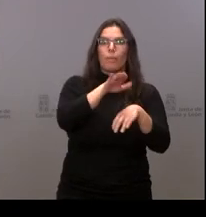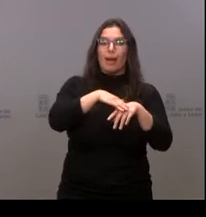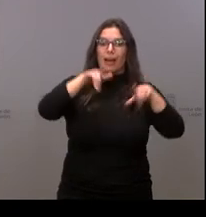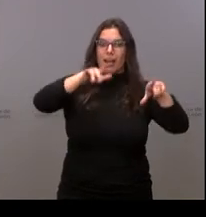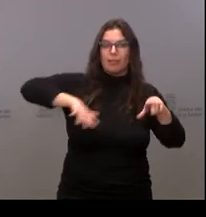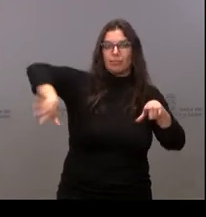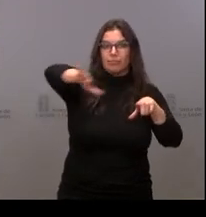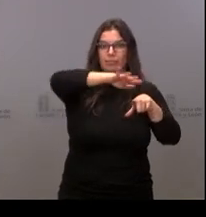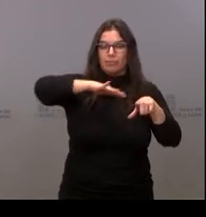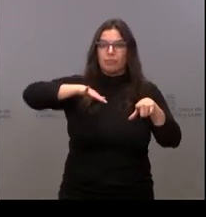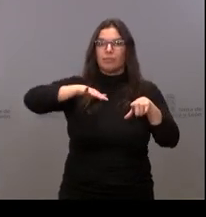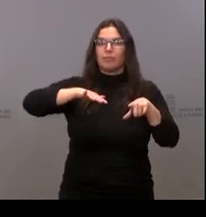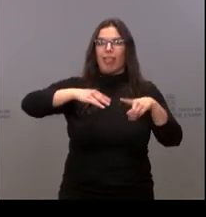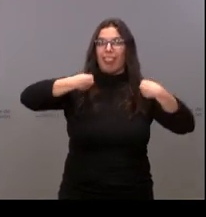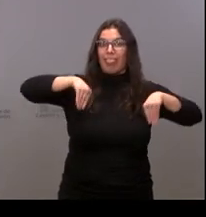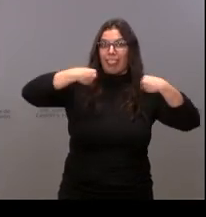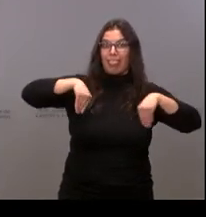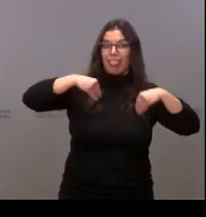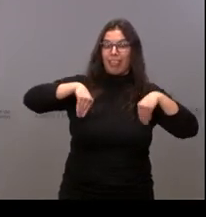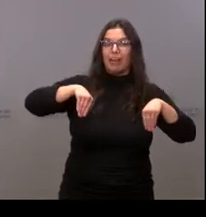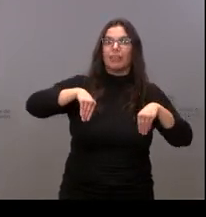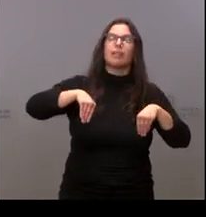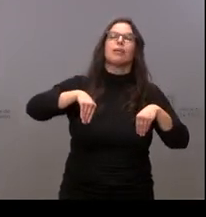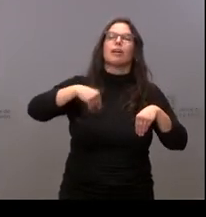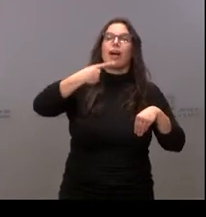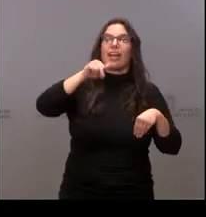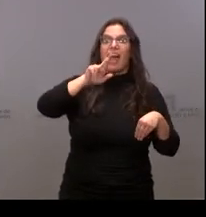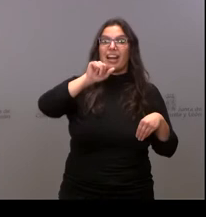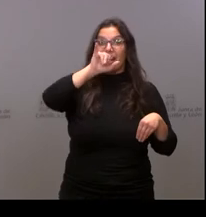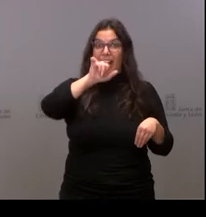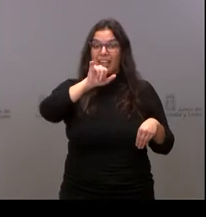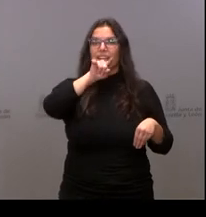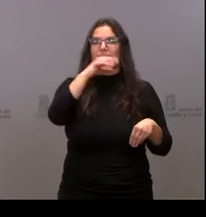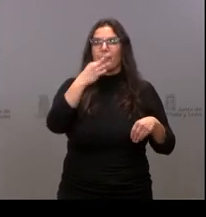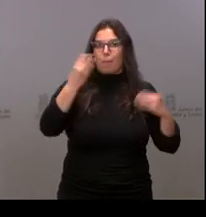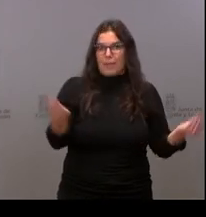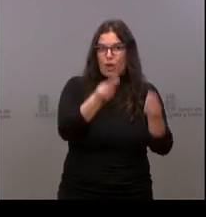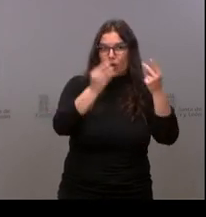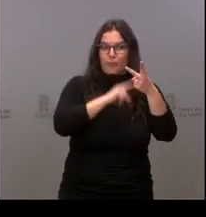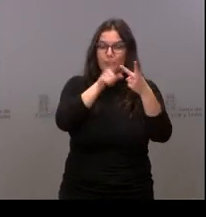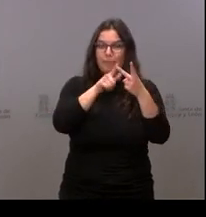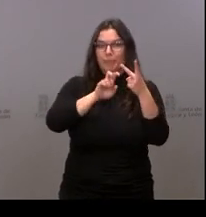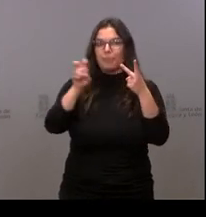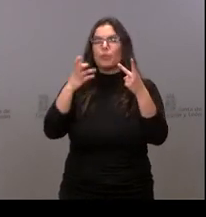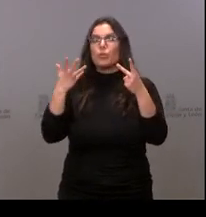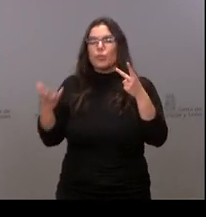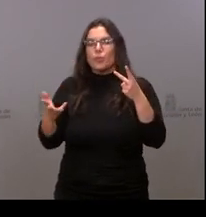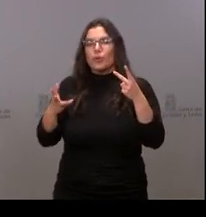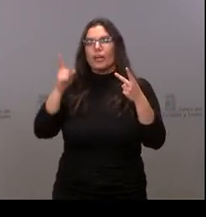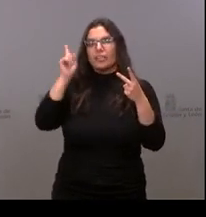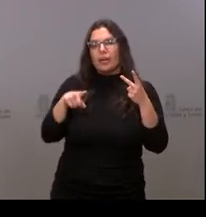del Aeroparque Tecnológico Industrial de Garray. El otro es apostar por la